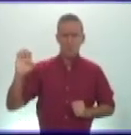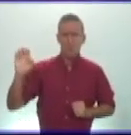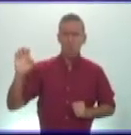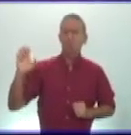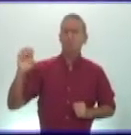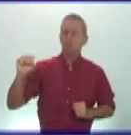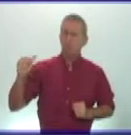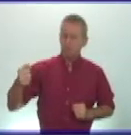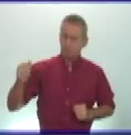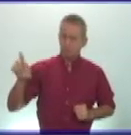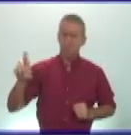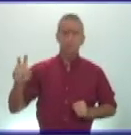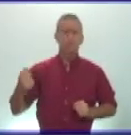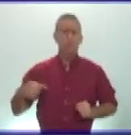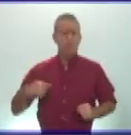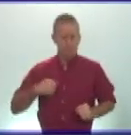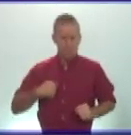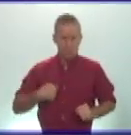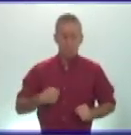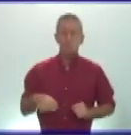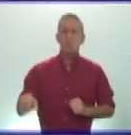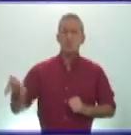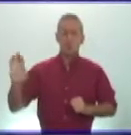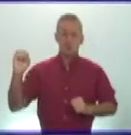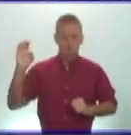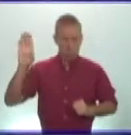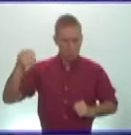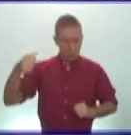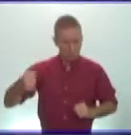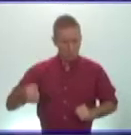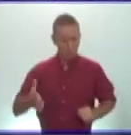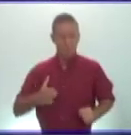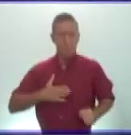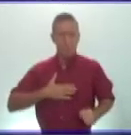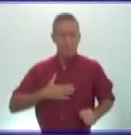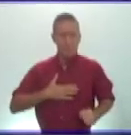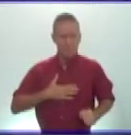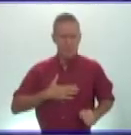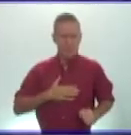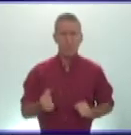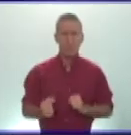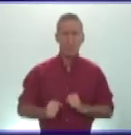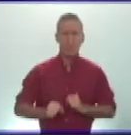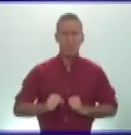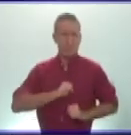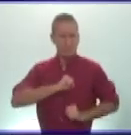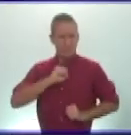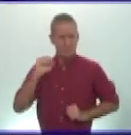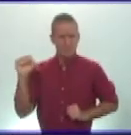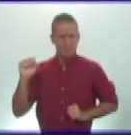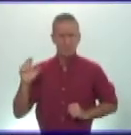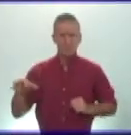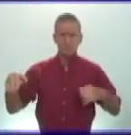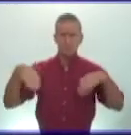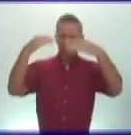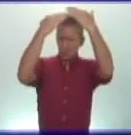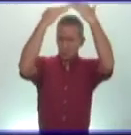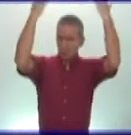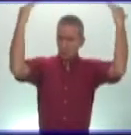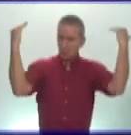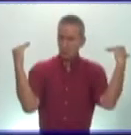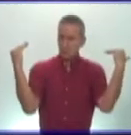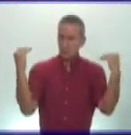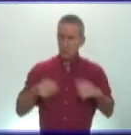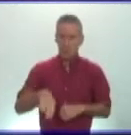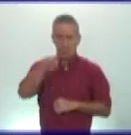también me quedo con roma y tras la segunda guerra civil venció a pompeyo y se hizo cónsul vitalicio le fue bien un tiempo y hasta tuvo un